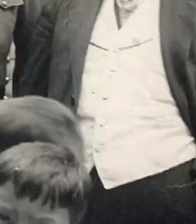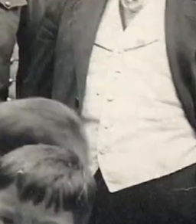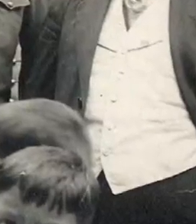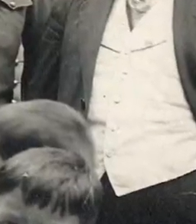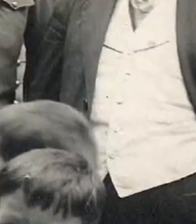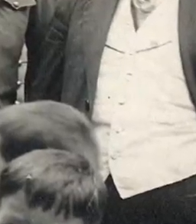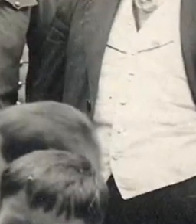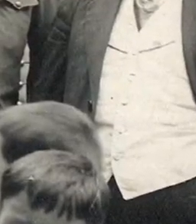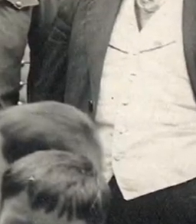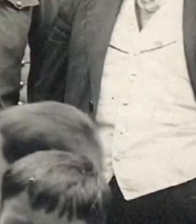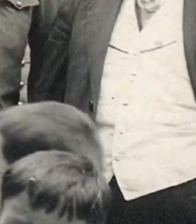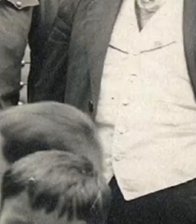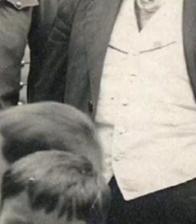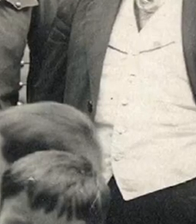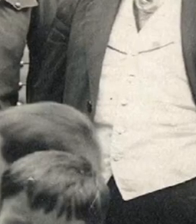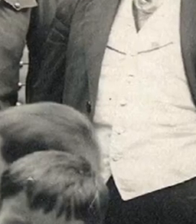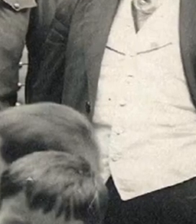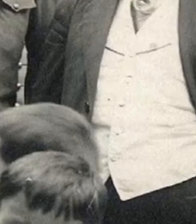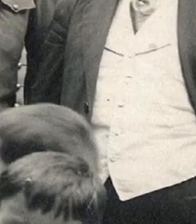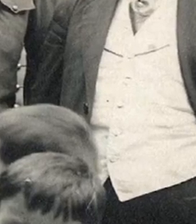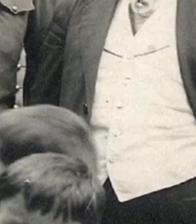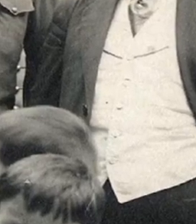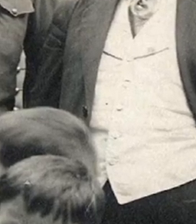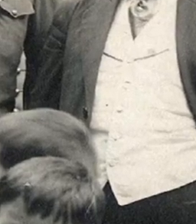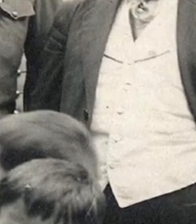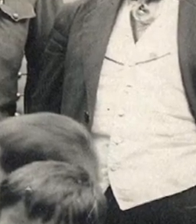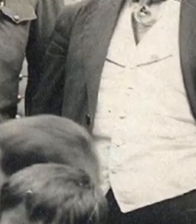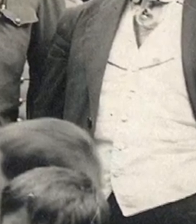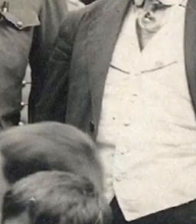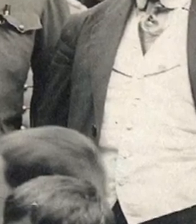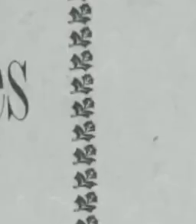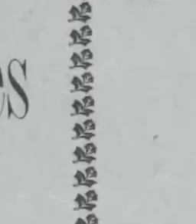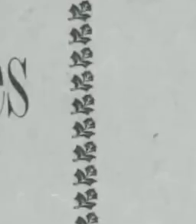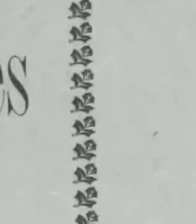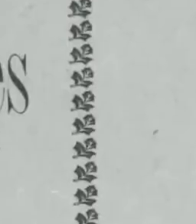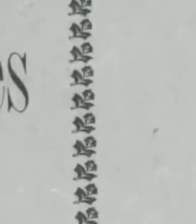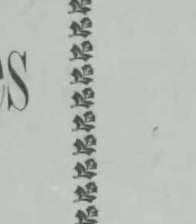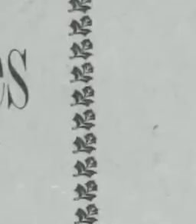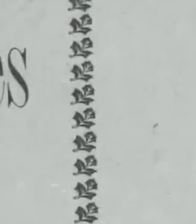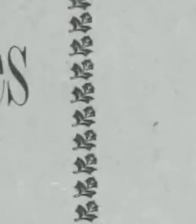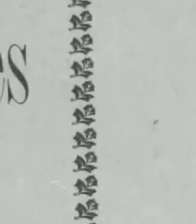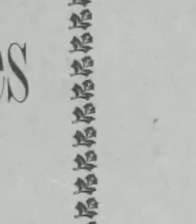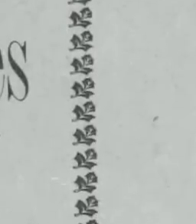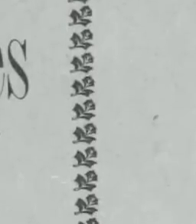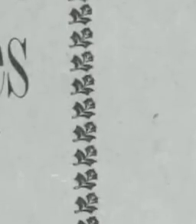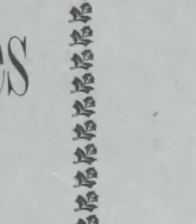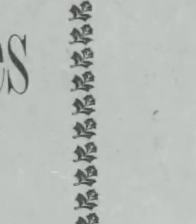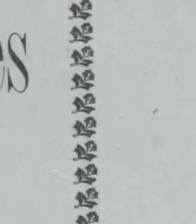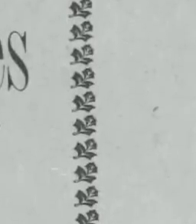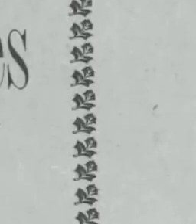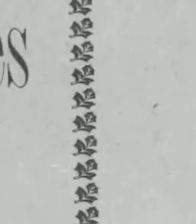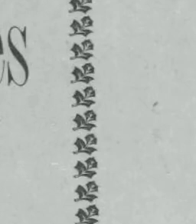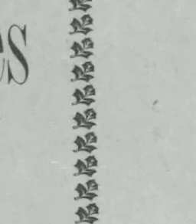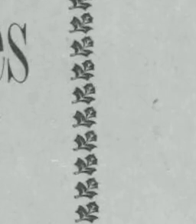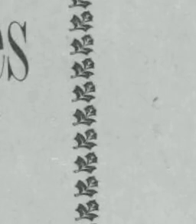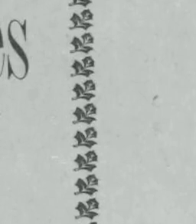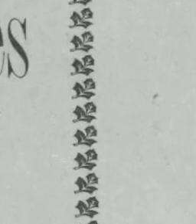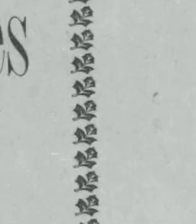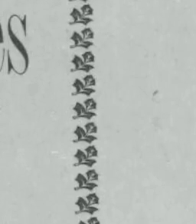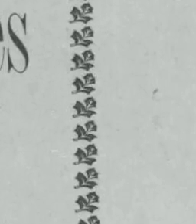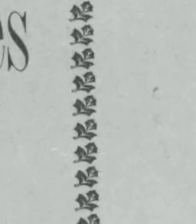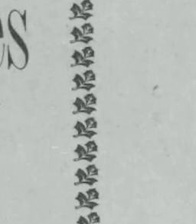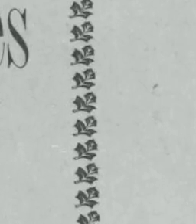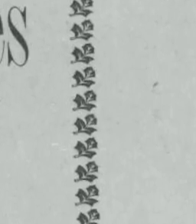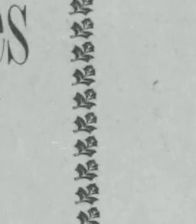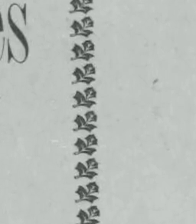El 16 de octubre de 1916 expidió el decreto que dio vida al Departamento de Establecimientos